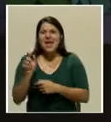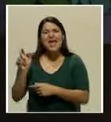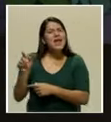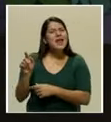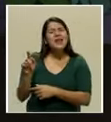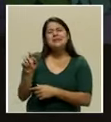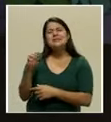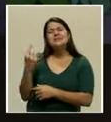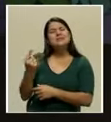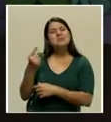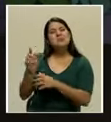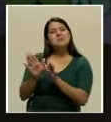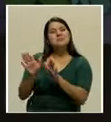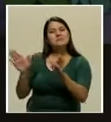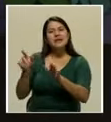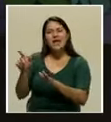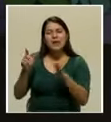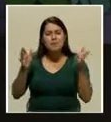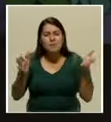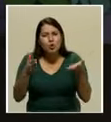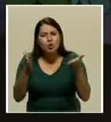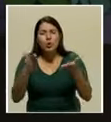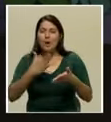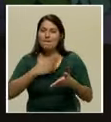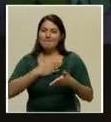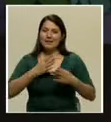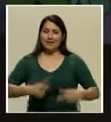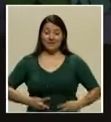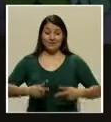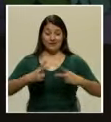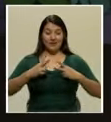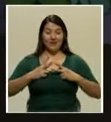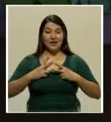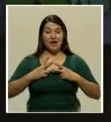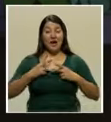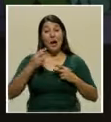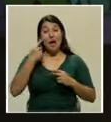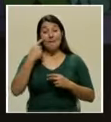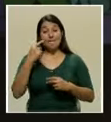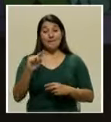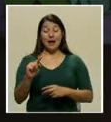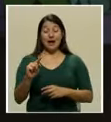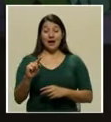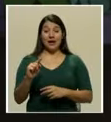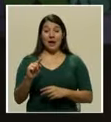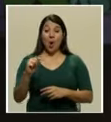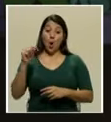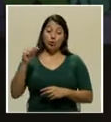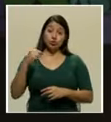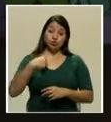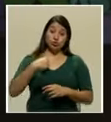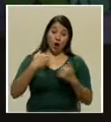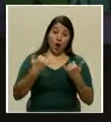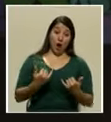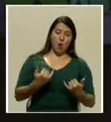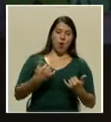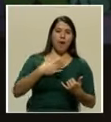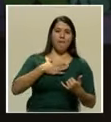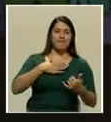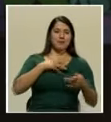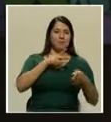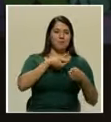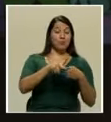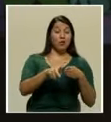motivó mucho mi vida hacia lo que es hoy día mi vocación,